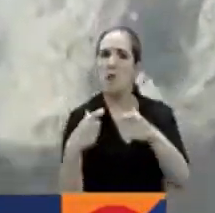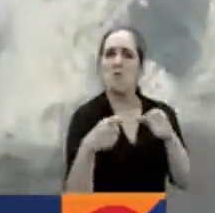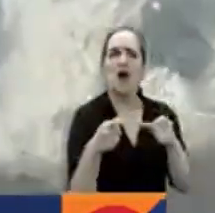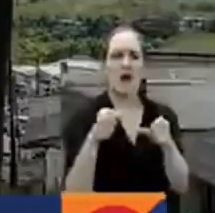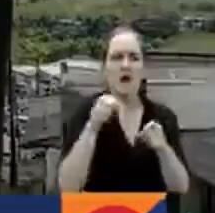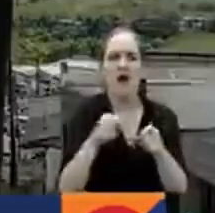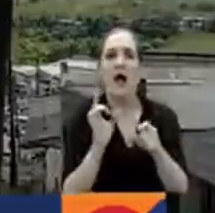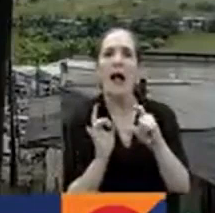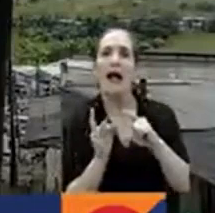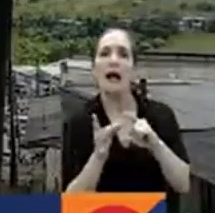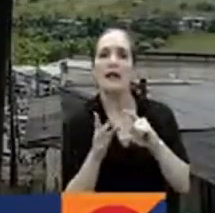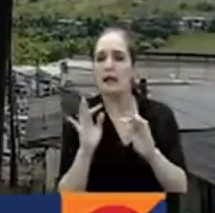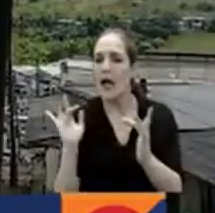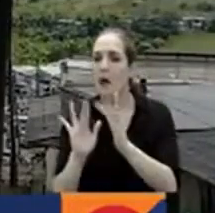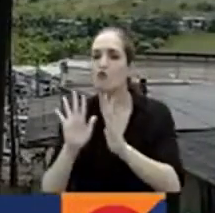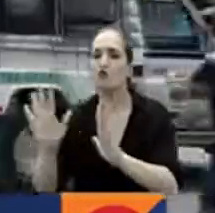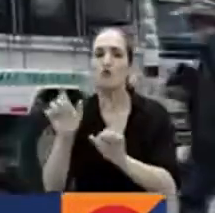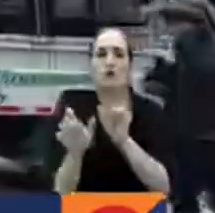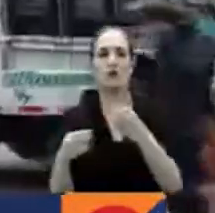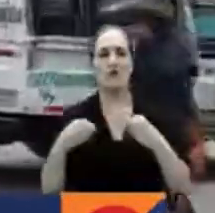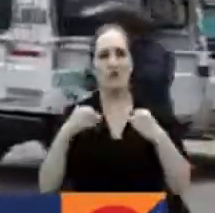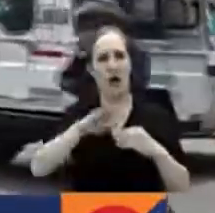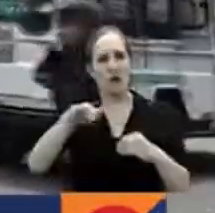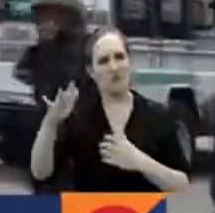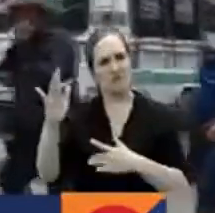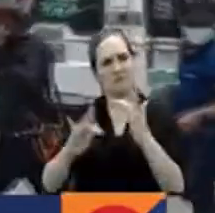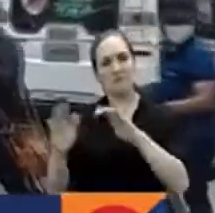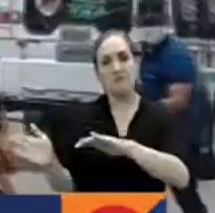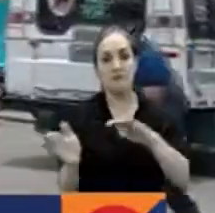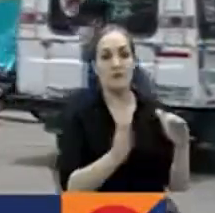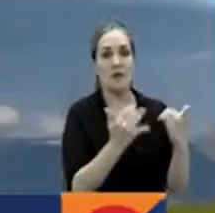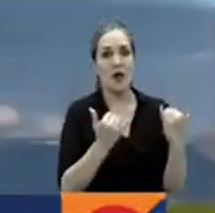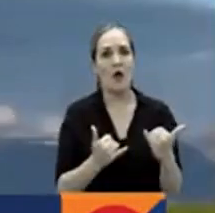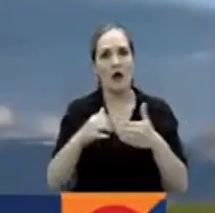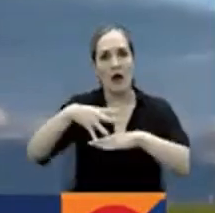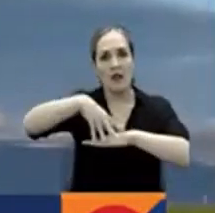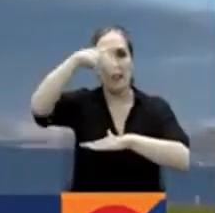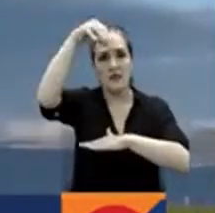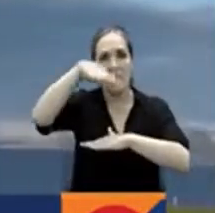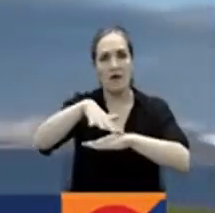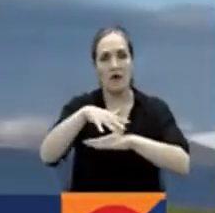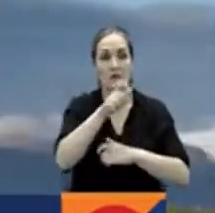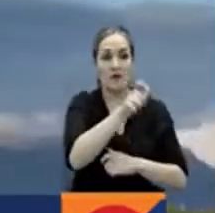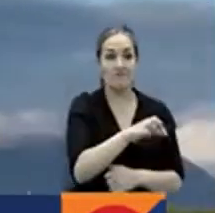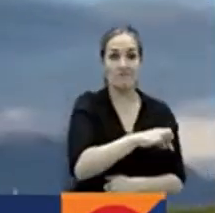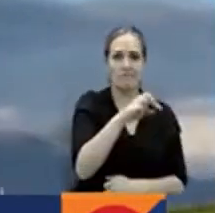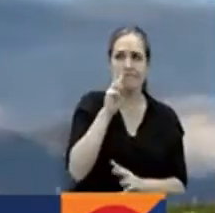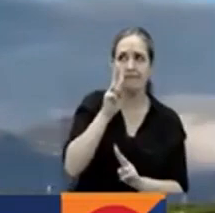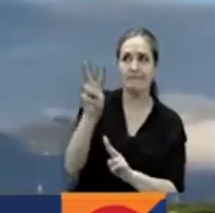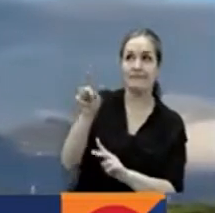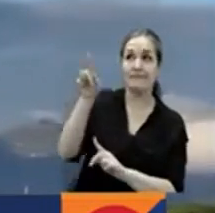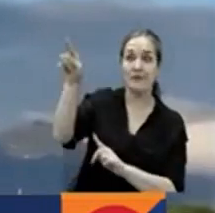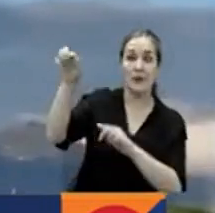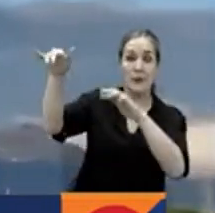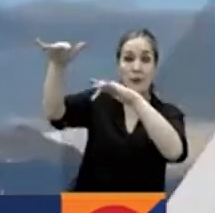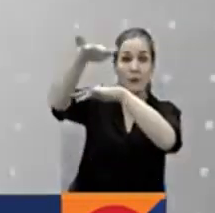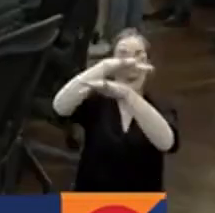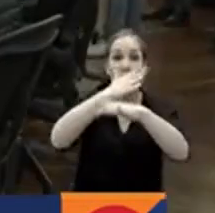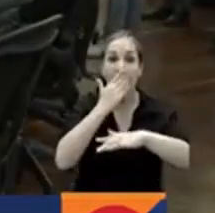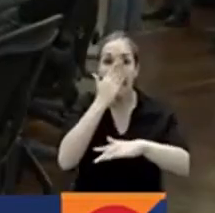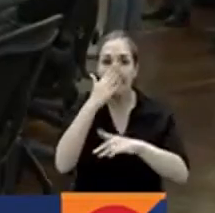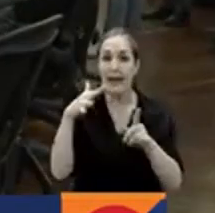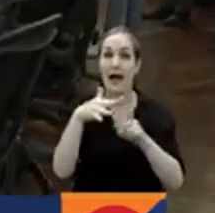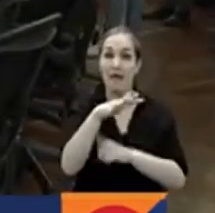actualización de la situación del Nevado del Ruiz. Una experta reveló los riesgos para la salud que puede representar la ceniza y los gases.